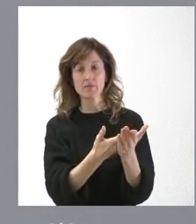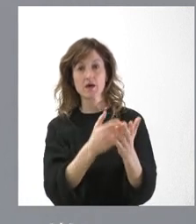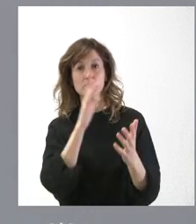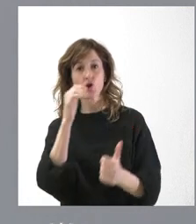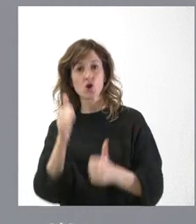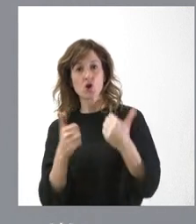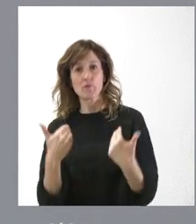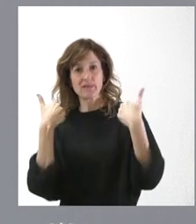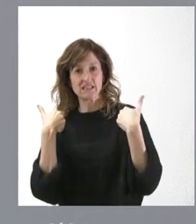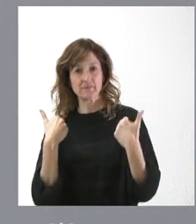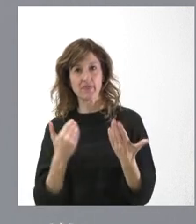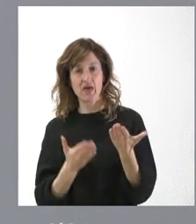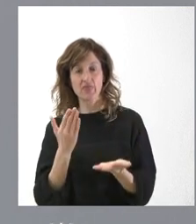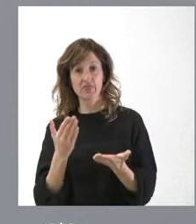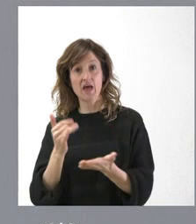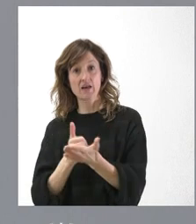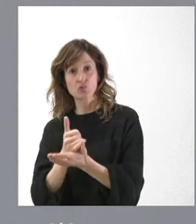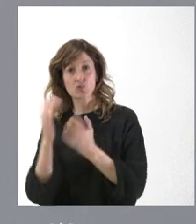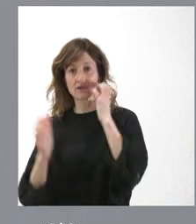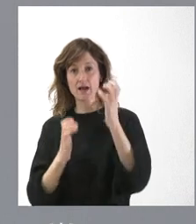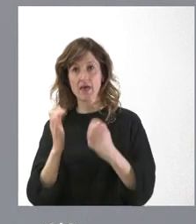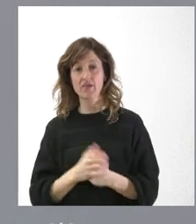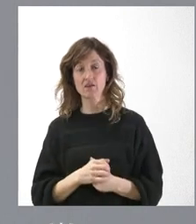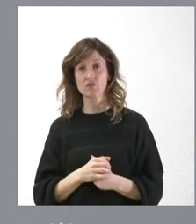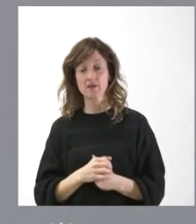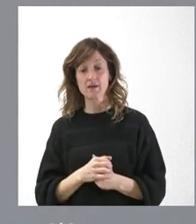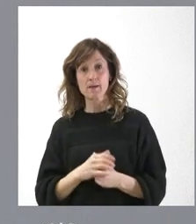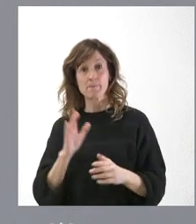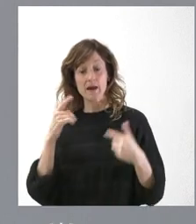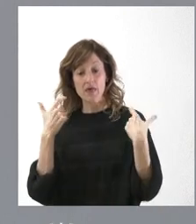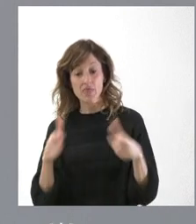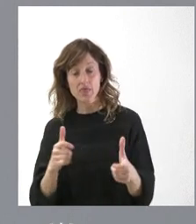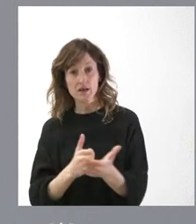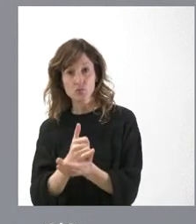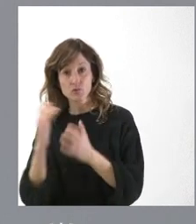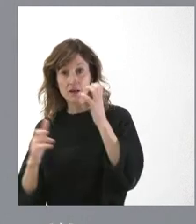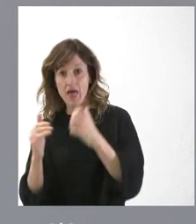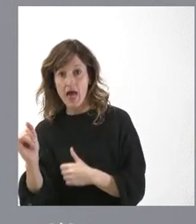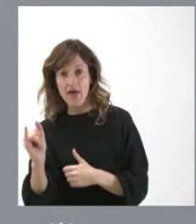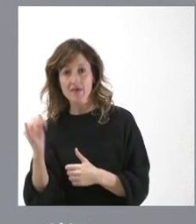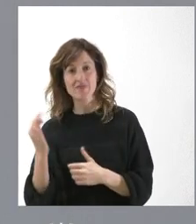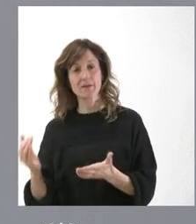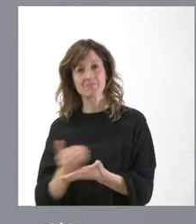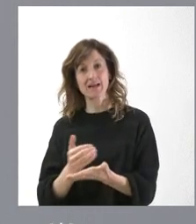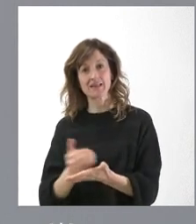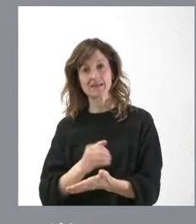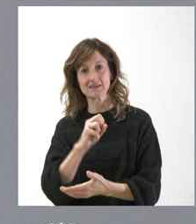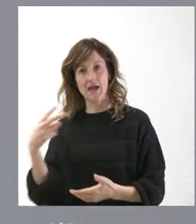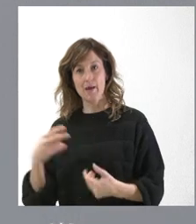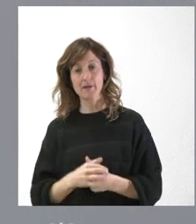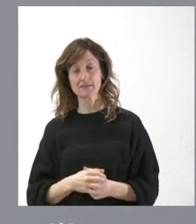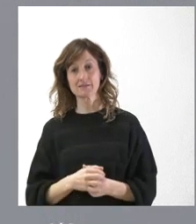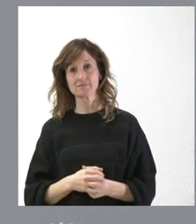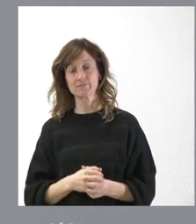competitividad que pueden tener los agricultores y los ganaderos. Porque para que la agricultura y la ganadería existan, tienen que ser rentables. Y para que sean